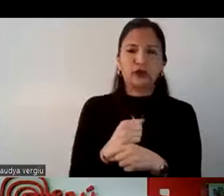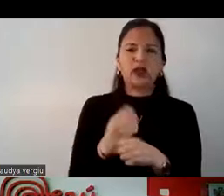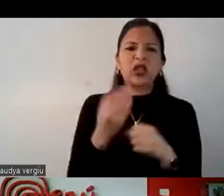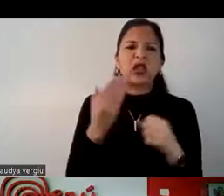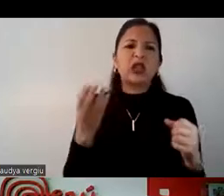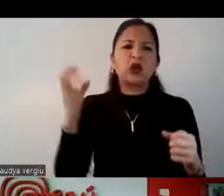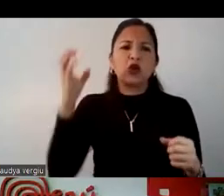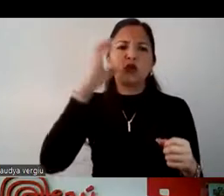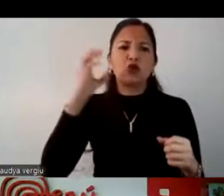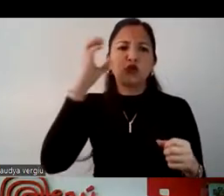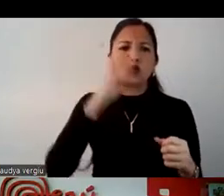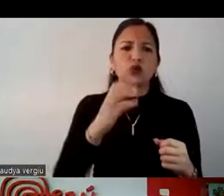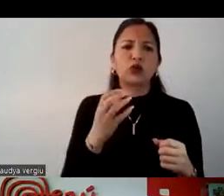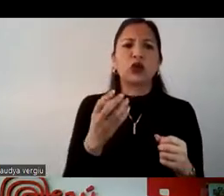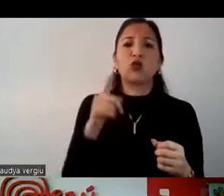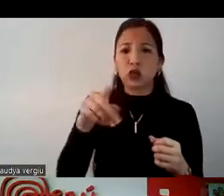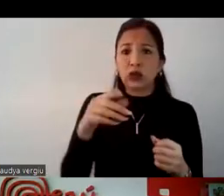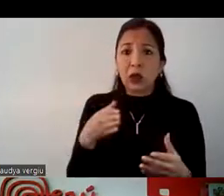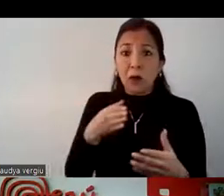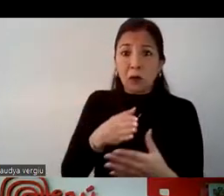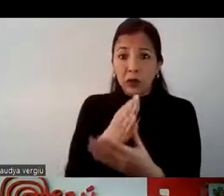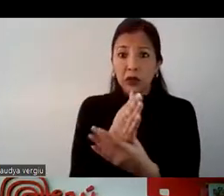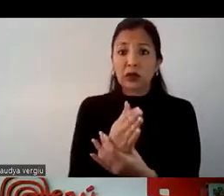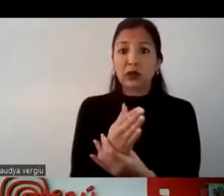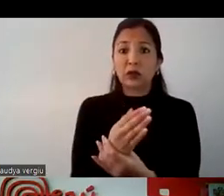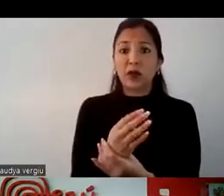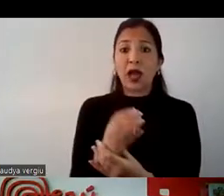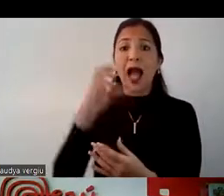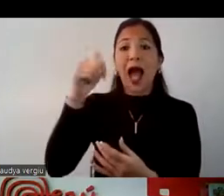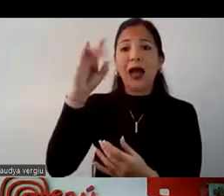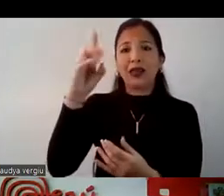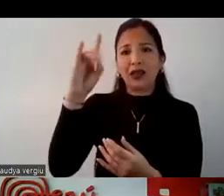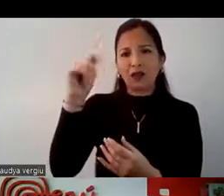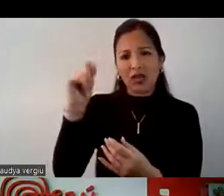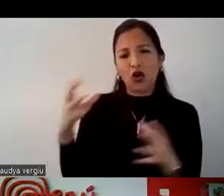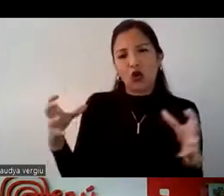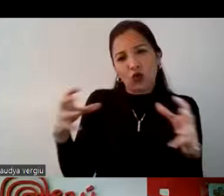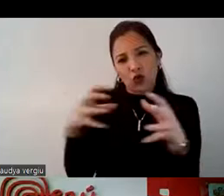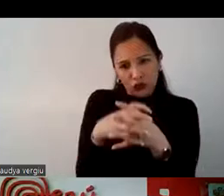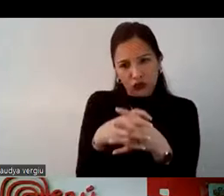y también los invitamos a que participen de actividades en conjunto con nosotros.